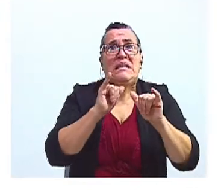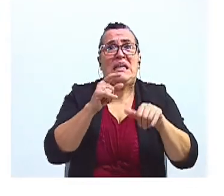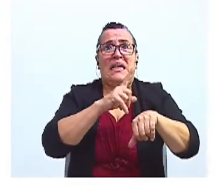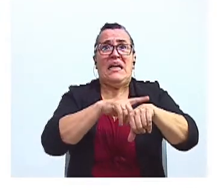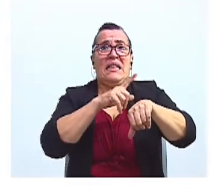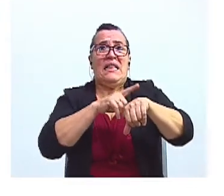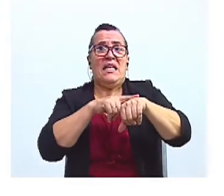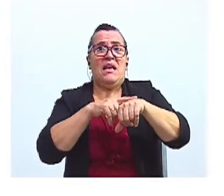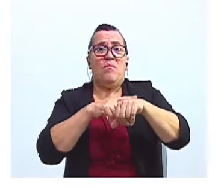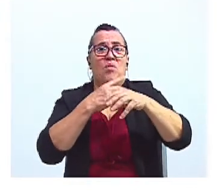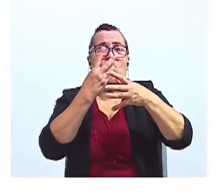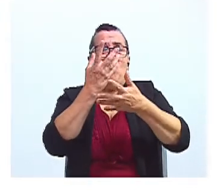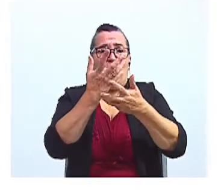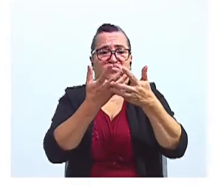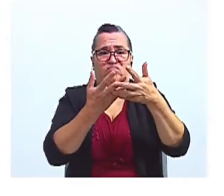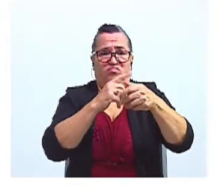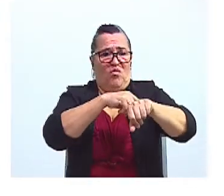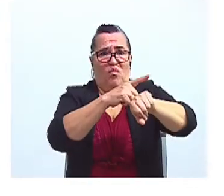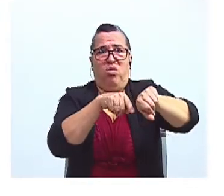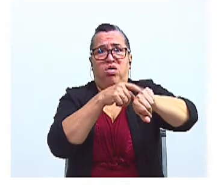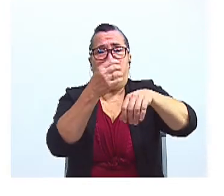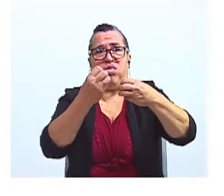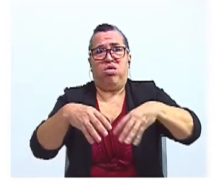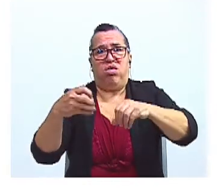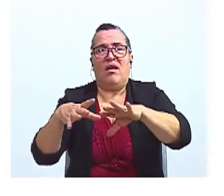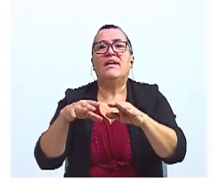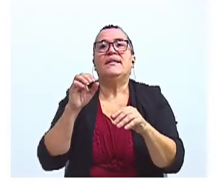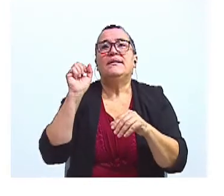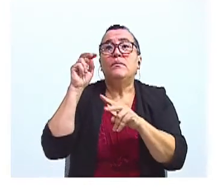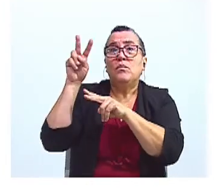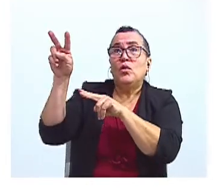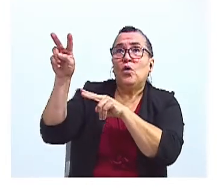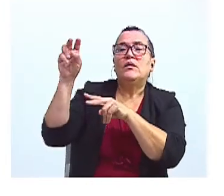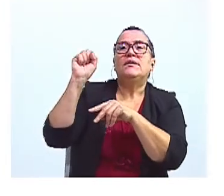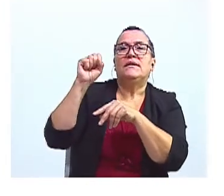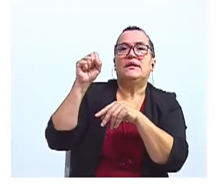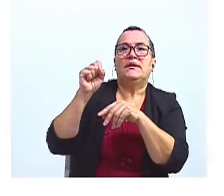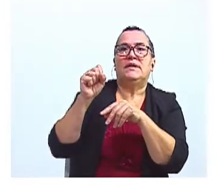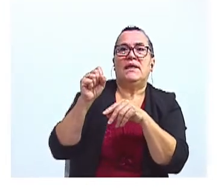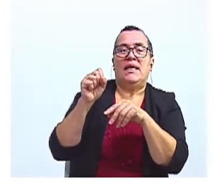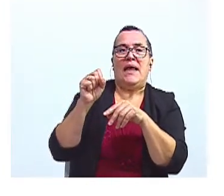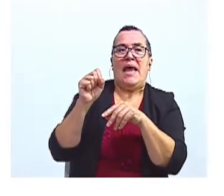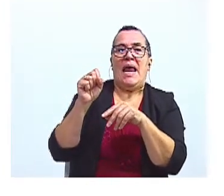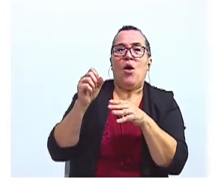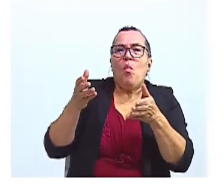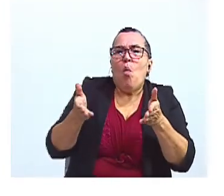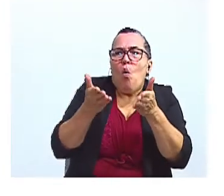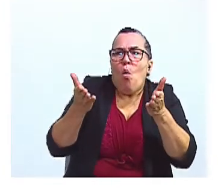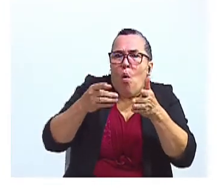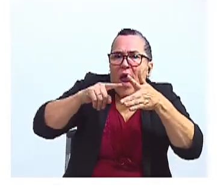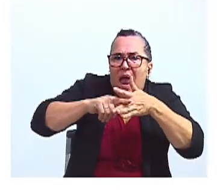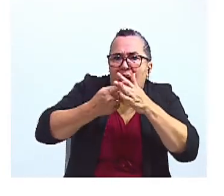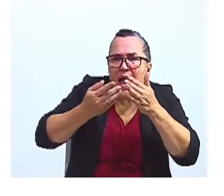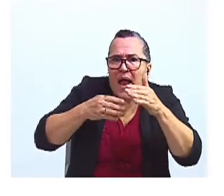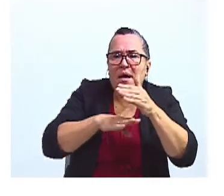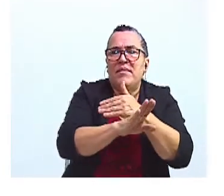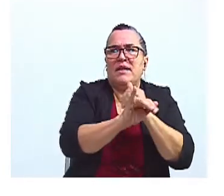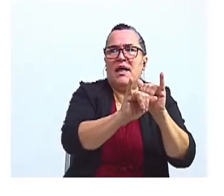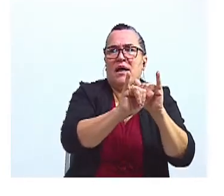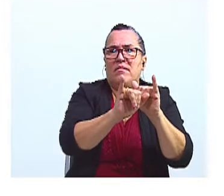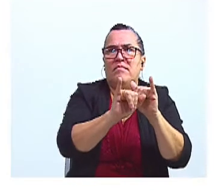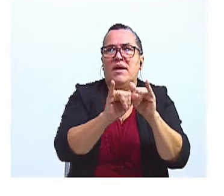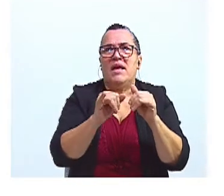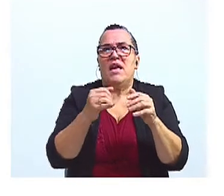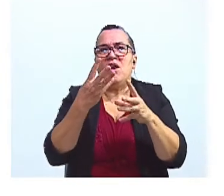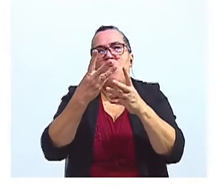Sí. ¿Sí? ¿Cuáles? Encaminarme y resbalado. Sí, esto pasa mucho, Marcela.